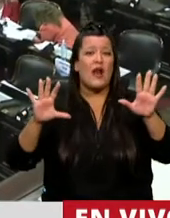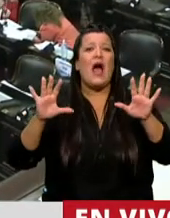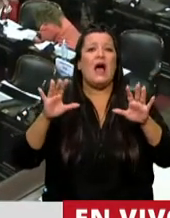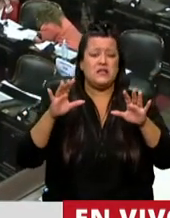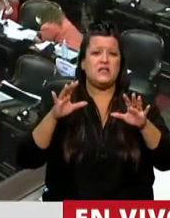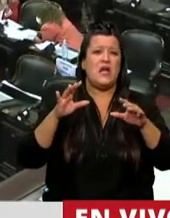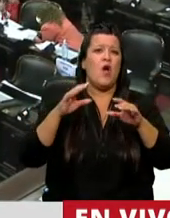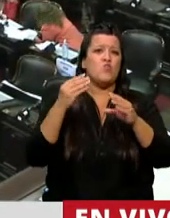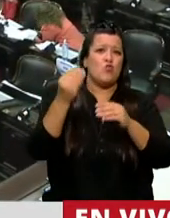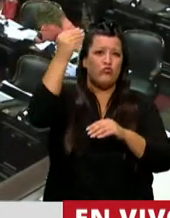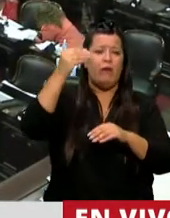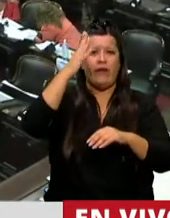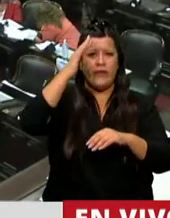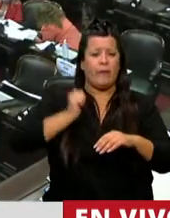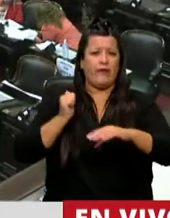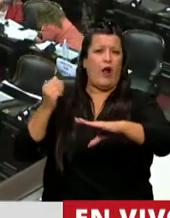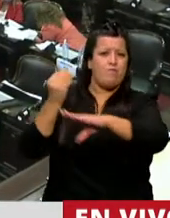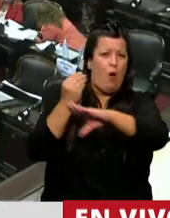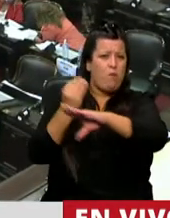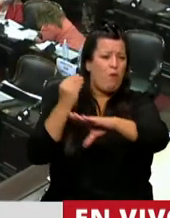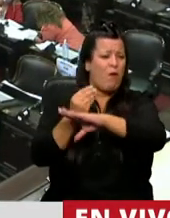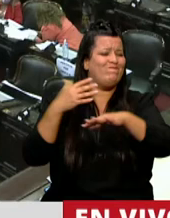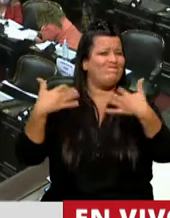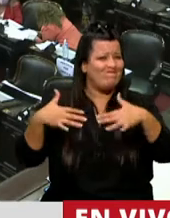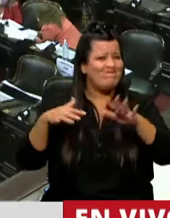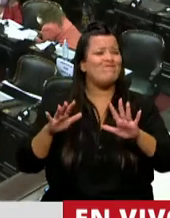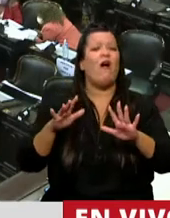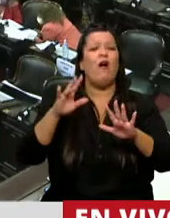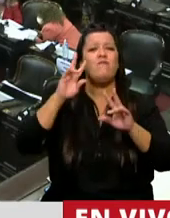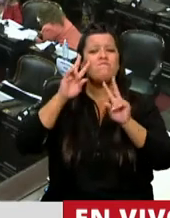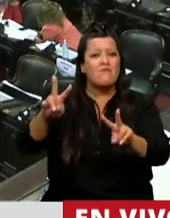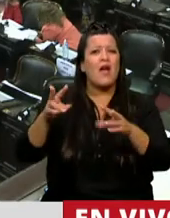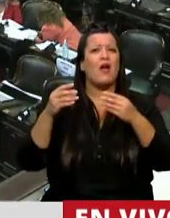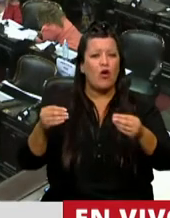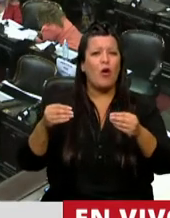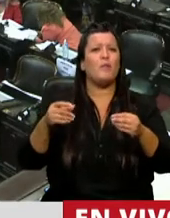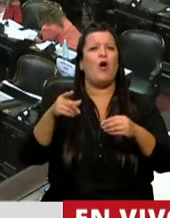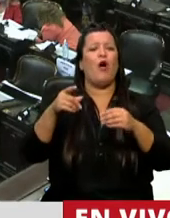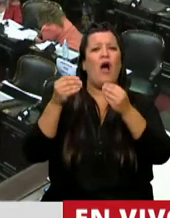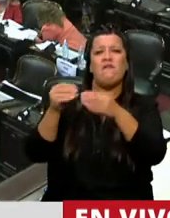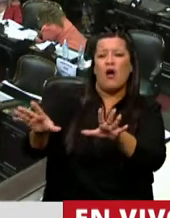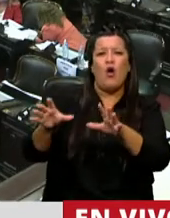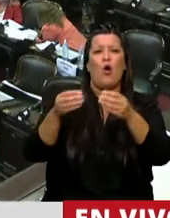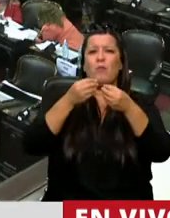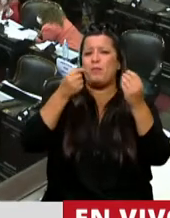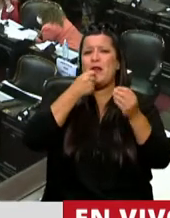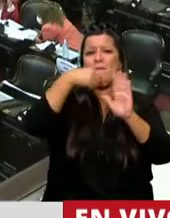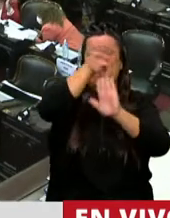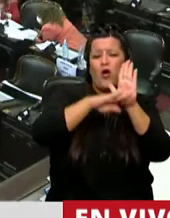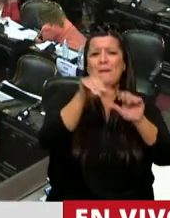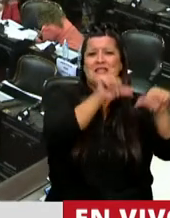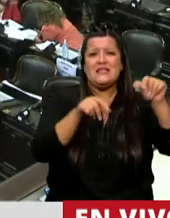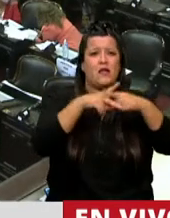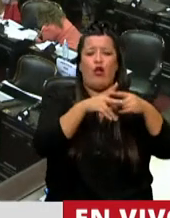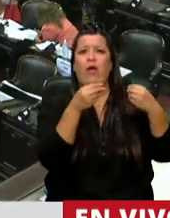interrumpido en varias oportunidades, que se visibilizaba mediante el inmediato abandono de cualquier programa en ciencia y tecnología